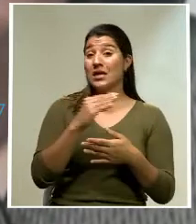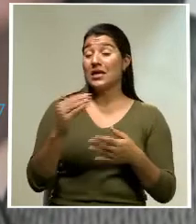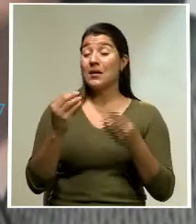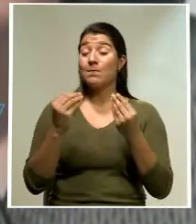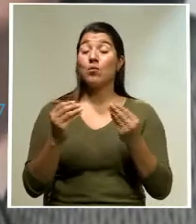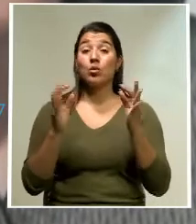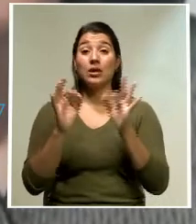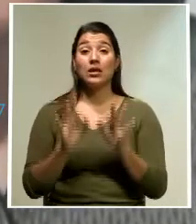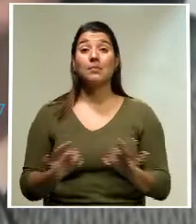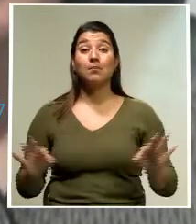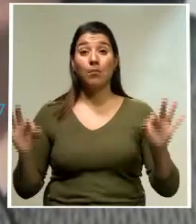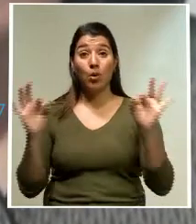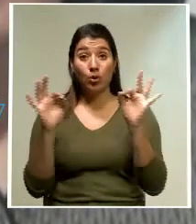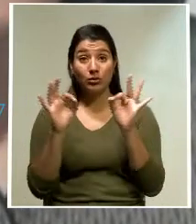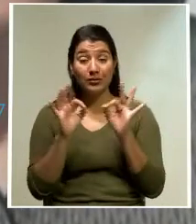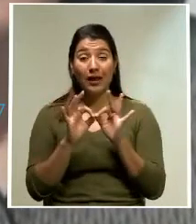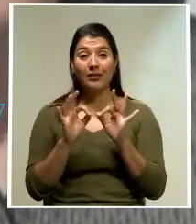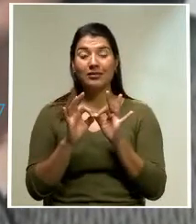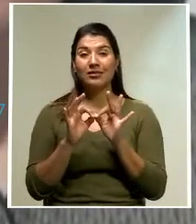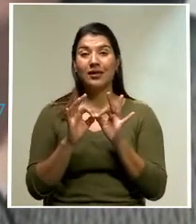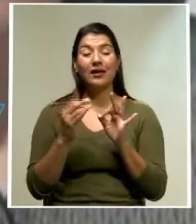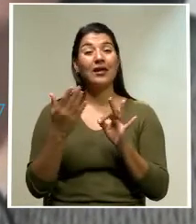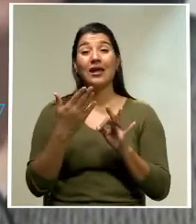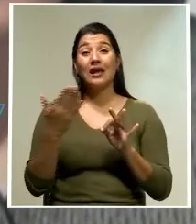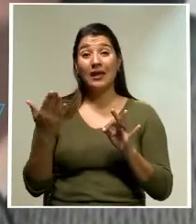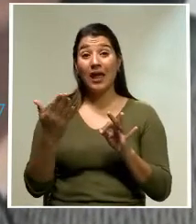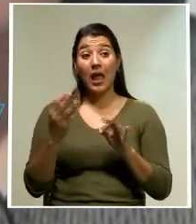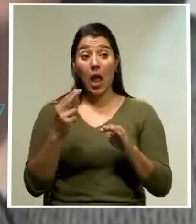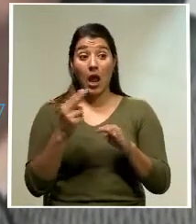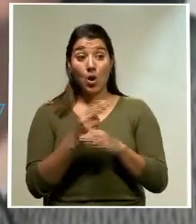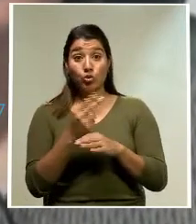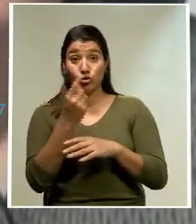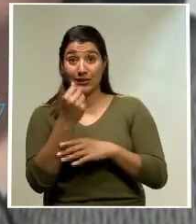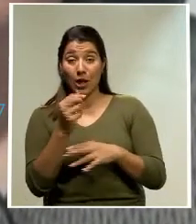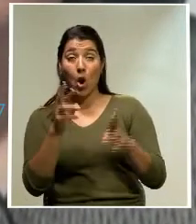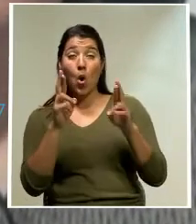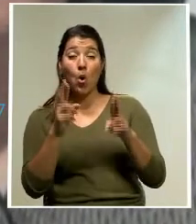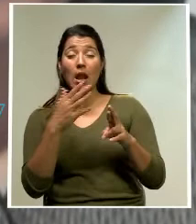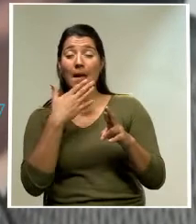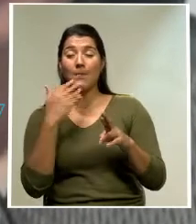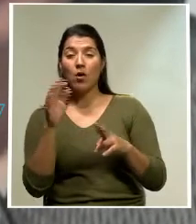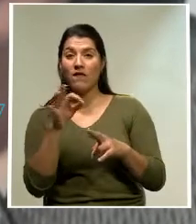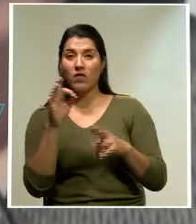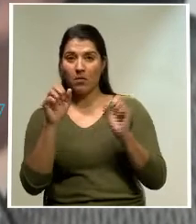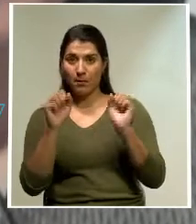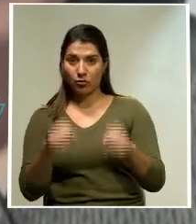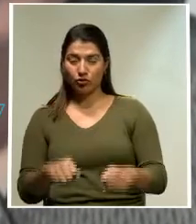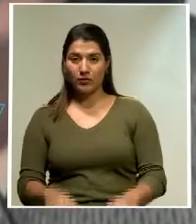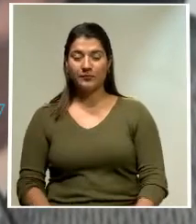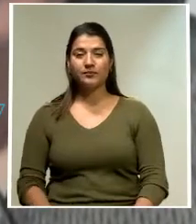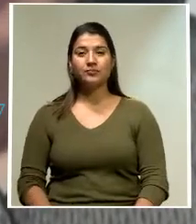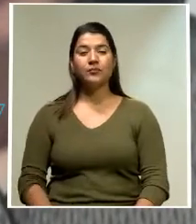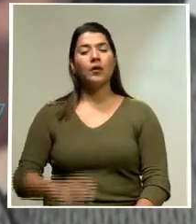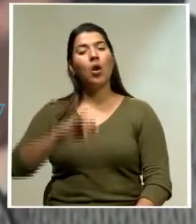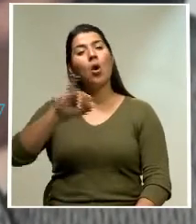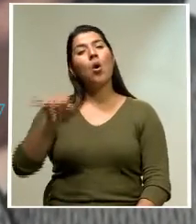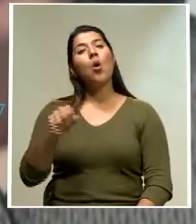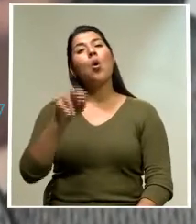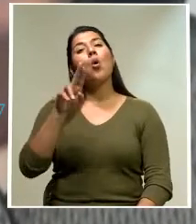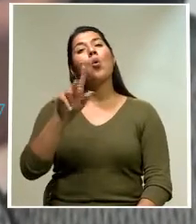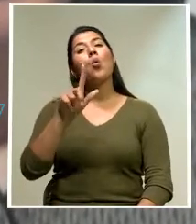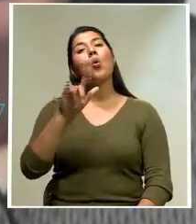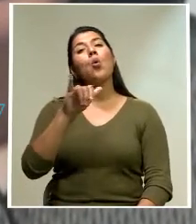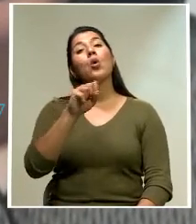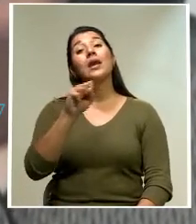importante que lo que es esa ejecución sea lo más eficiente posible. Doña Culiza, en el